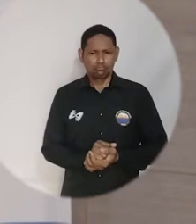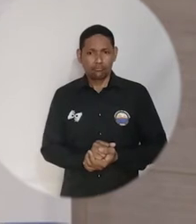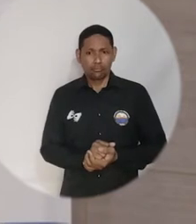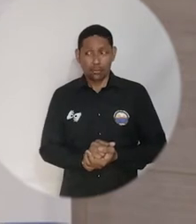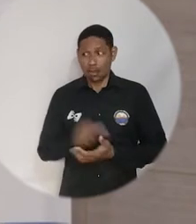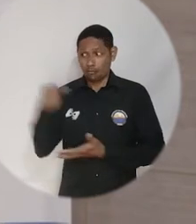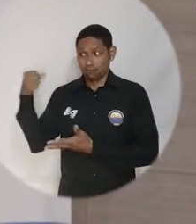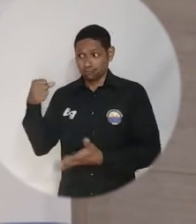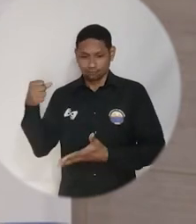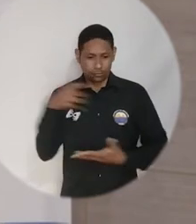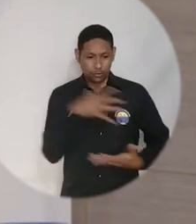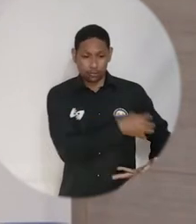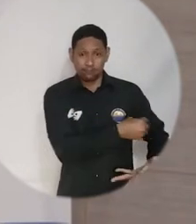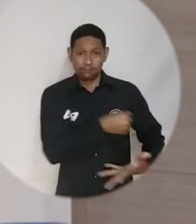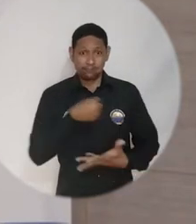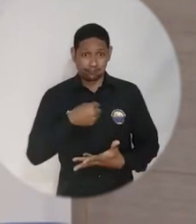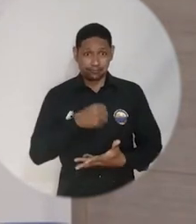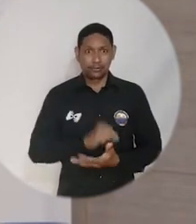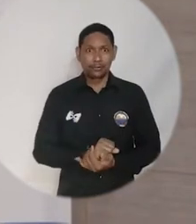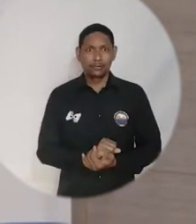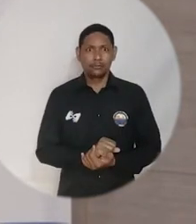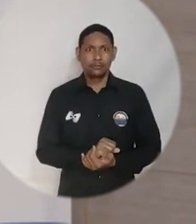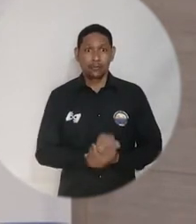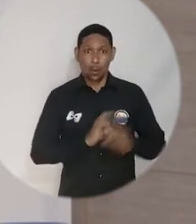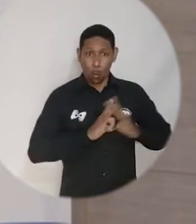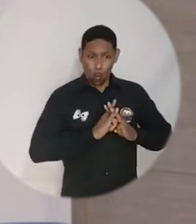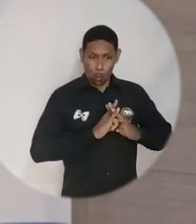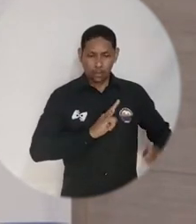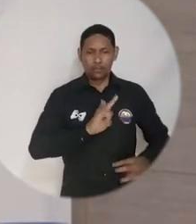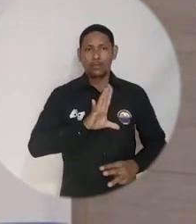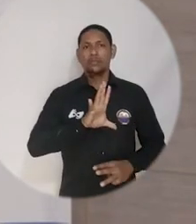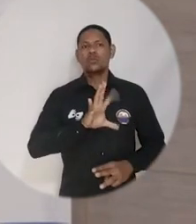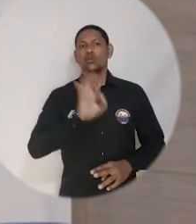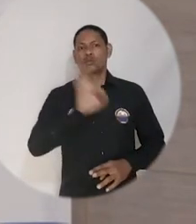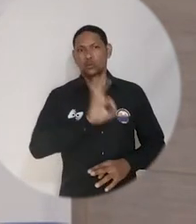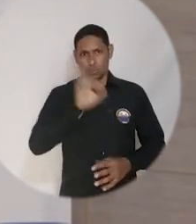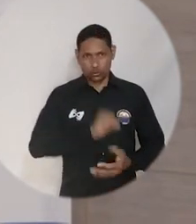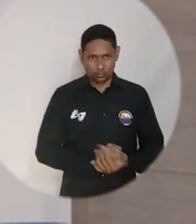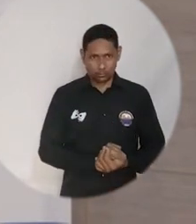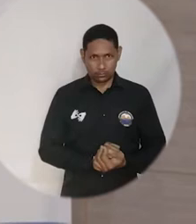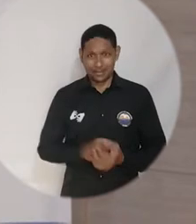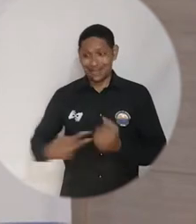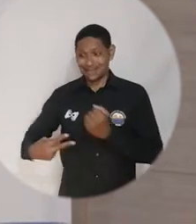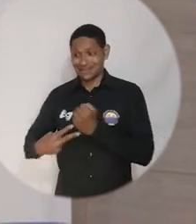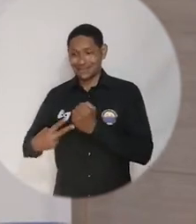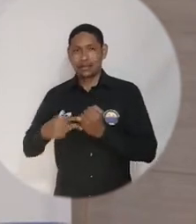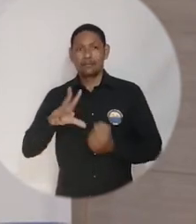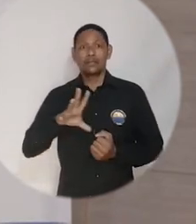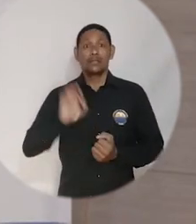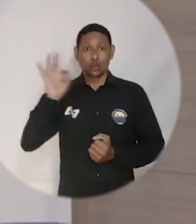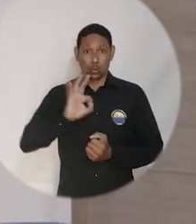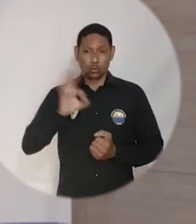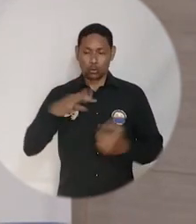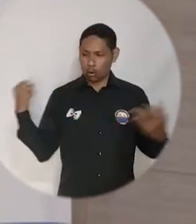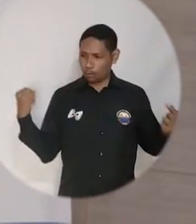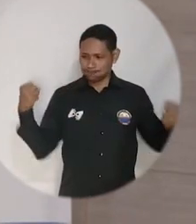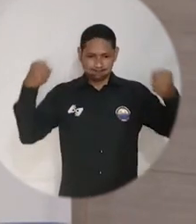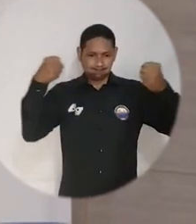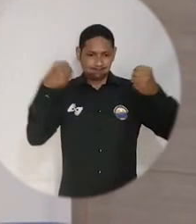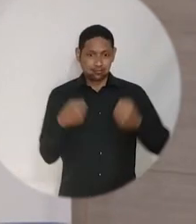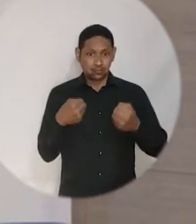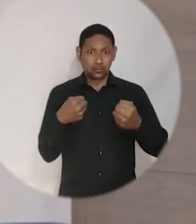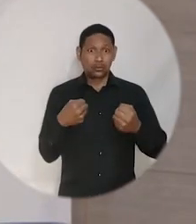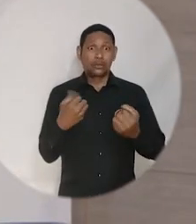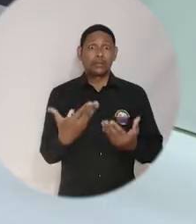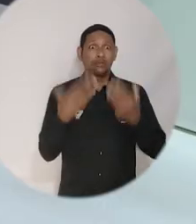entre las dos instituciones donde la universidad aporta un 50%, el SENA aporta un